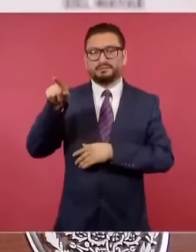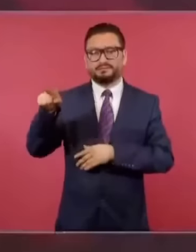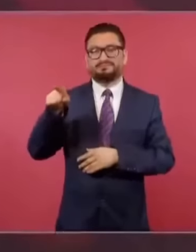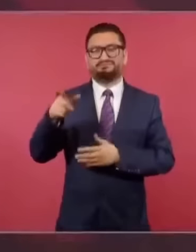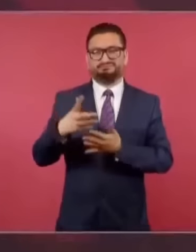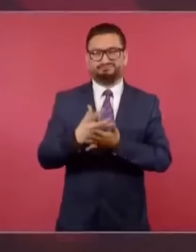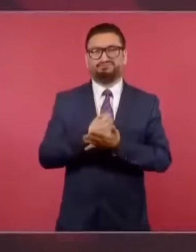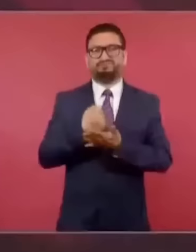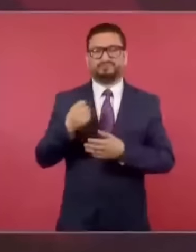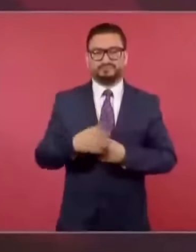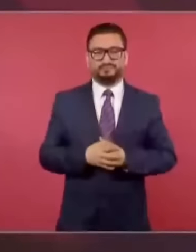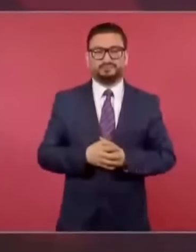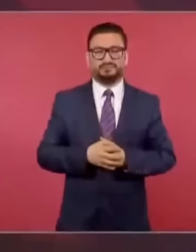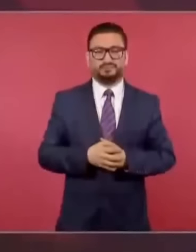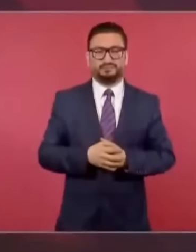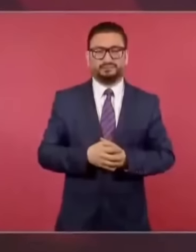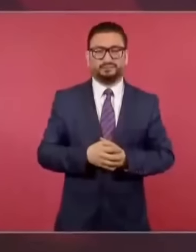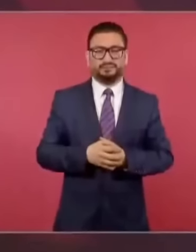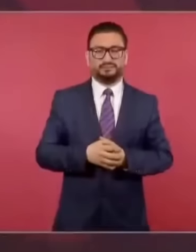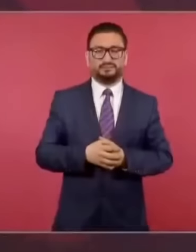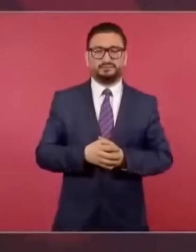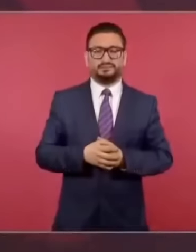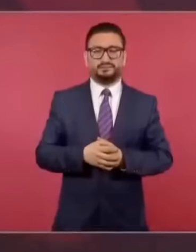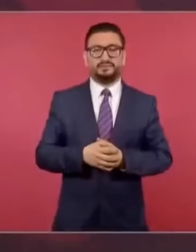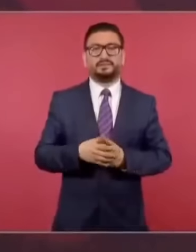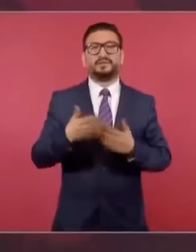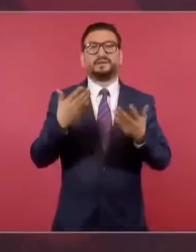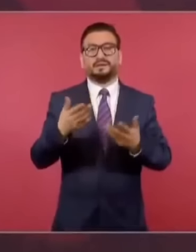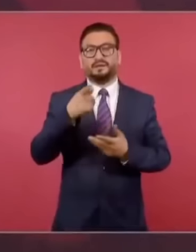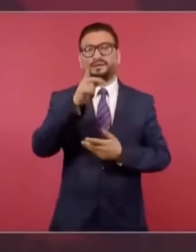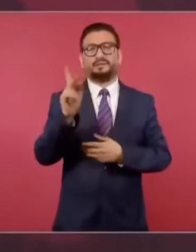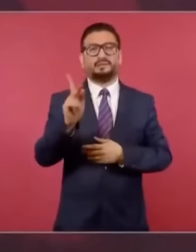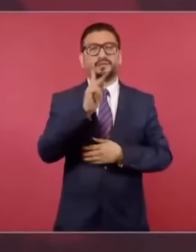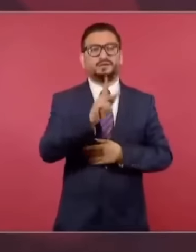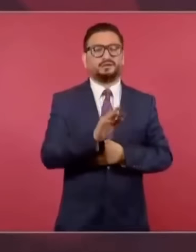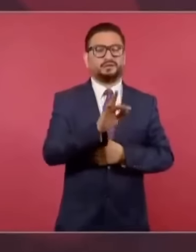es el caso de cuando el Fobaproa